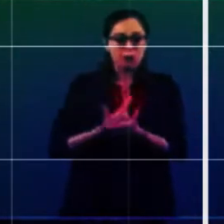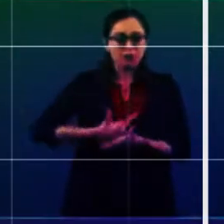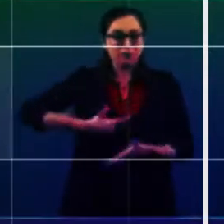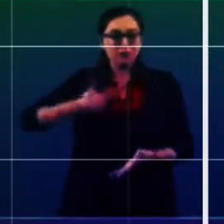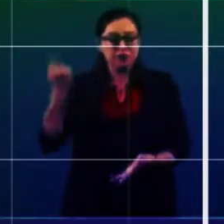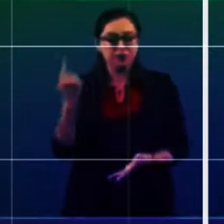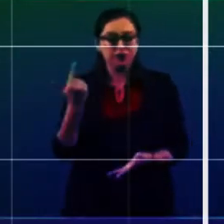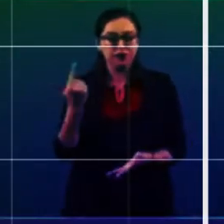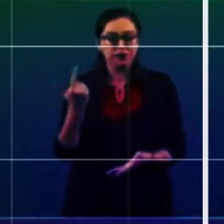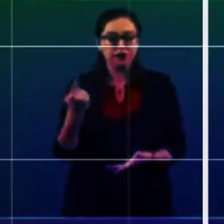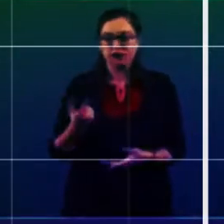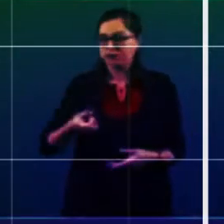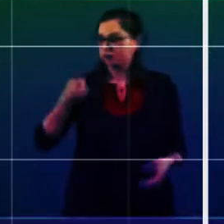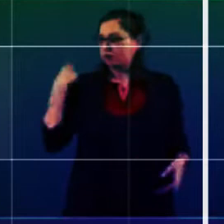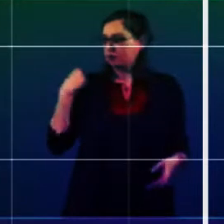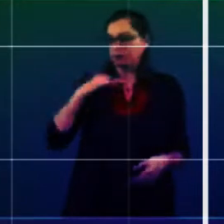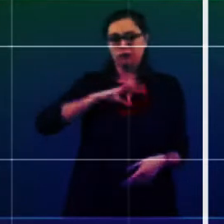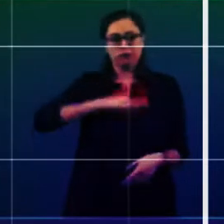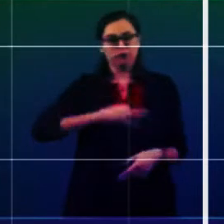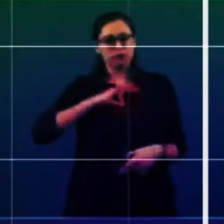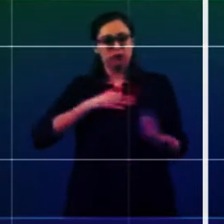pandemia,